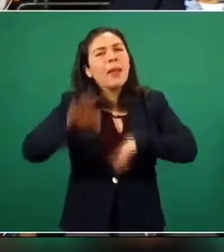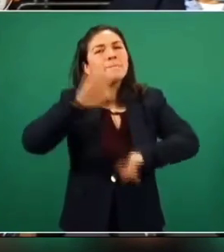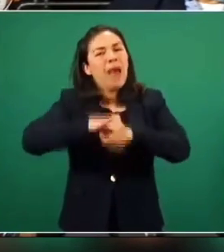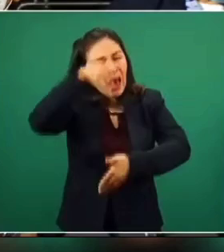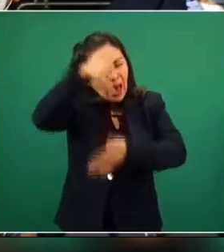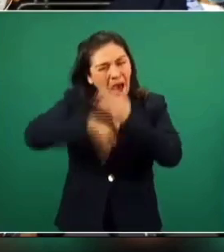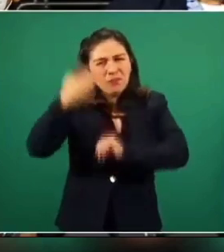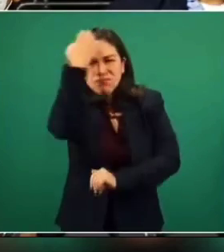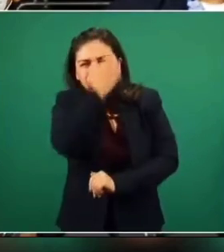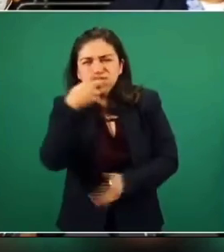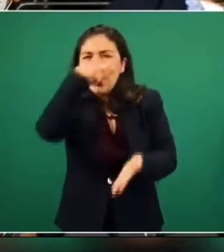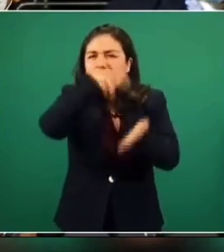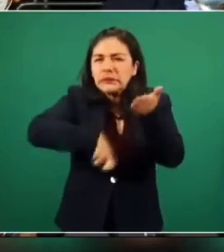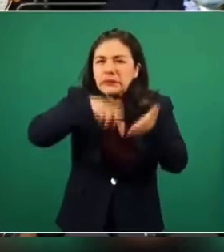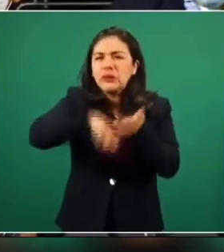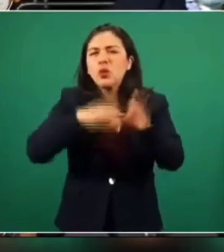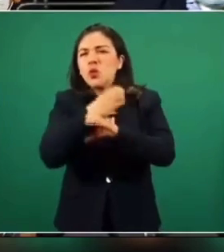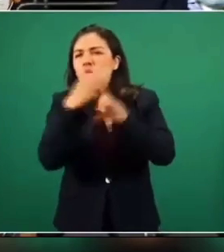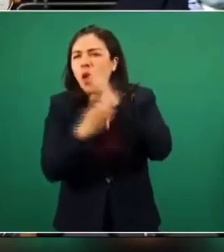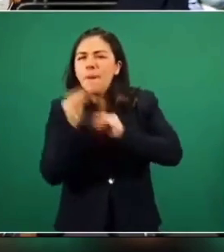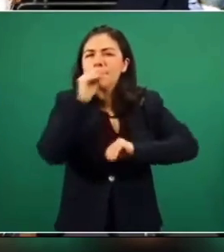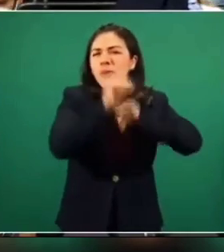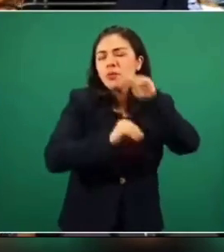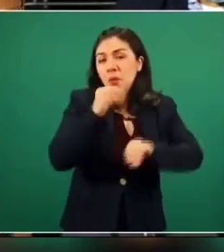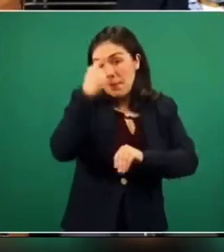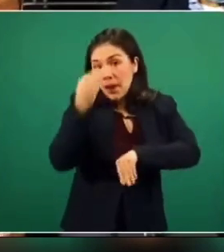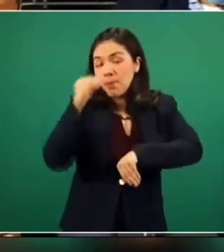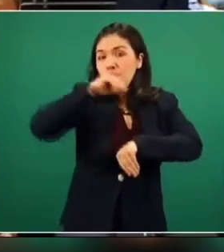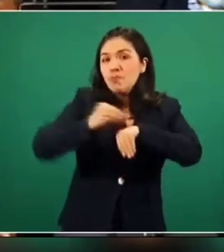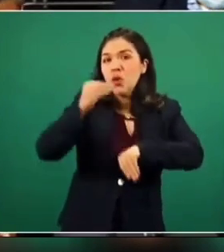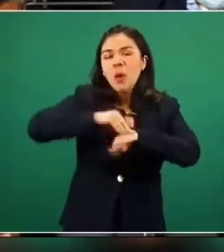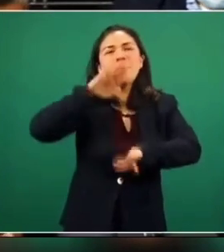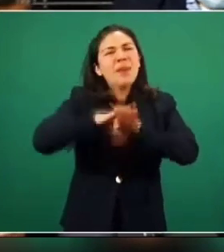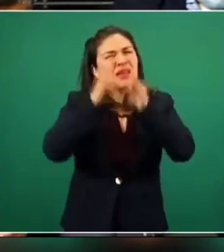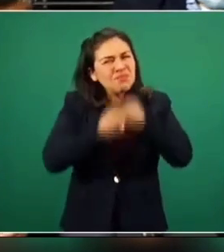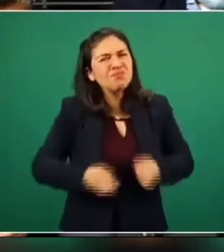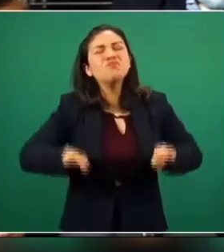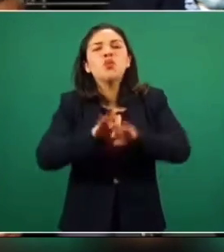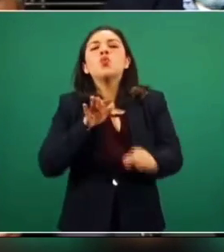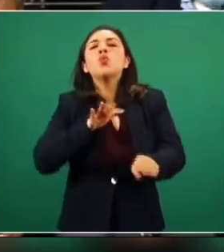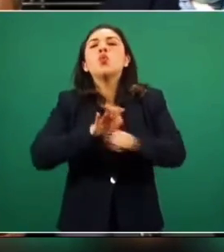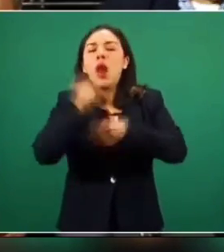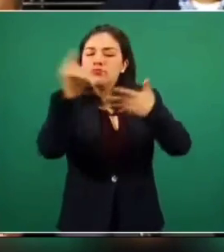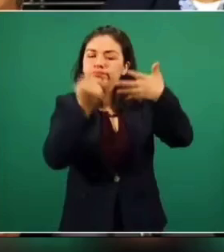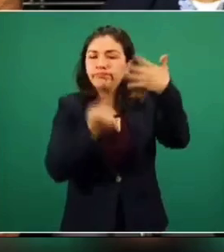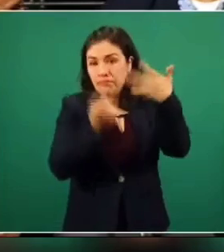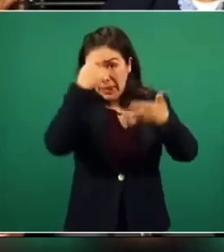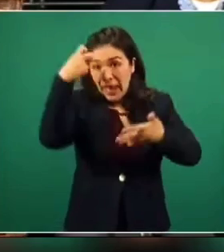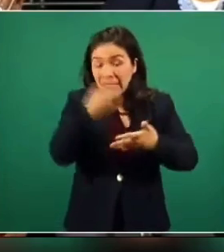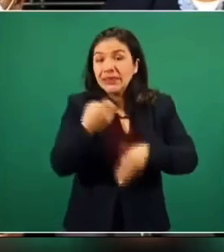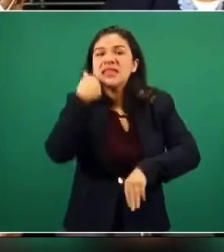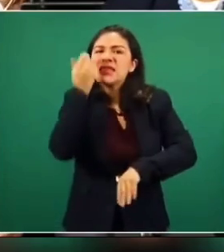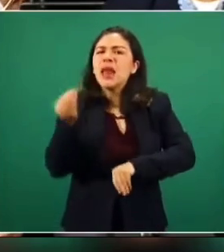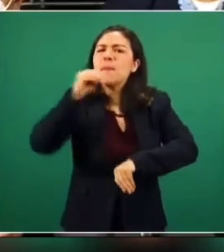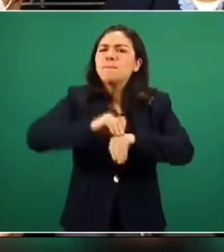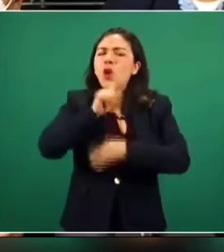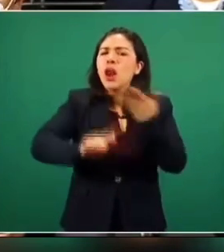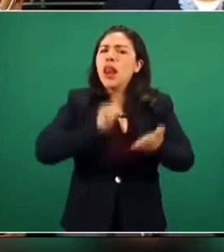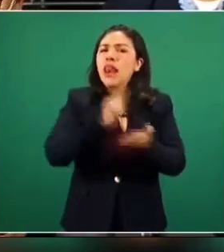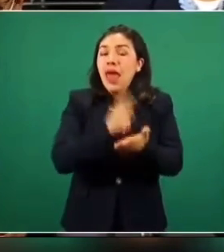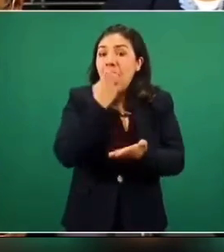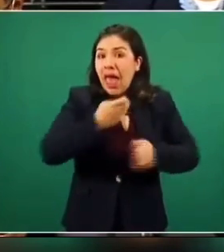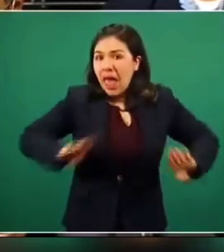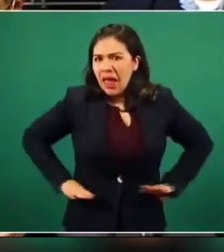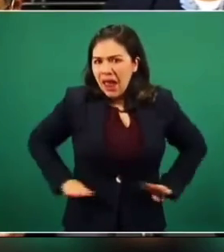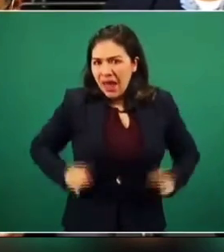último análisis, rectificar y así de esta manera incorporar los principios fundamentales por los que se impulsó una ley de